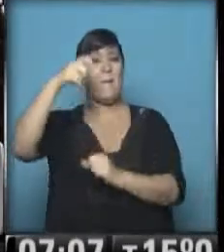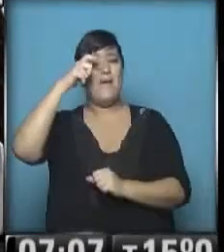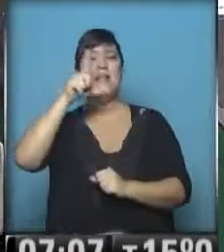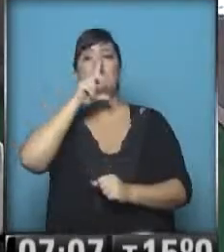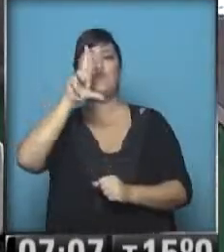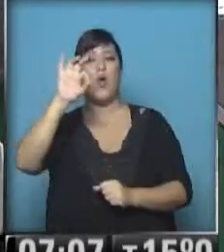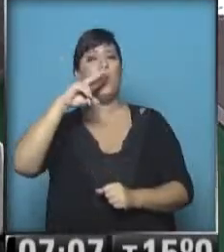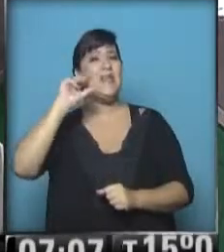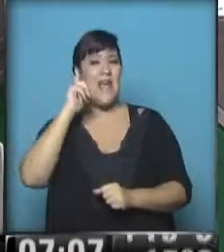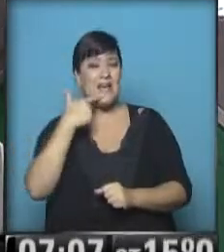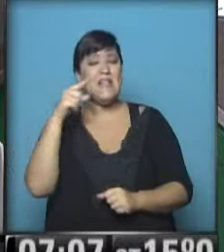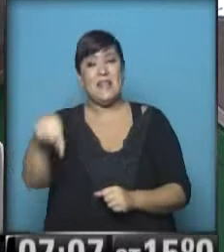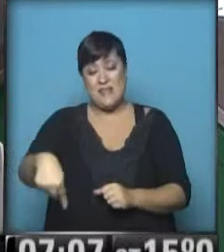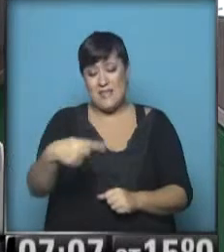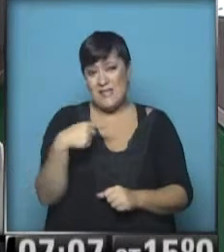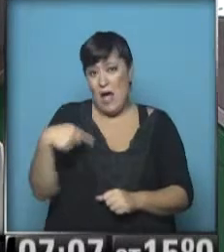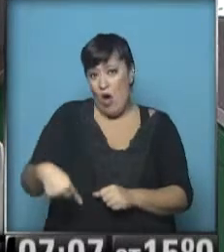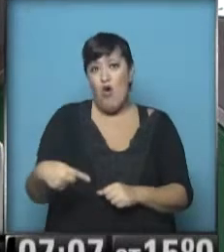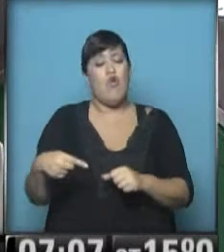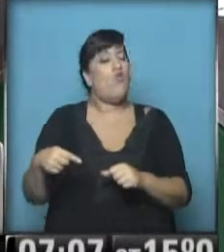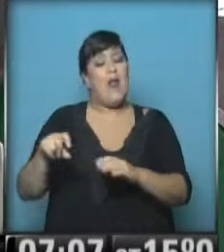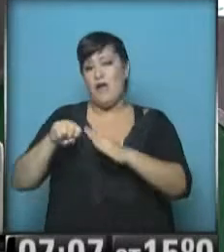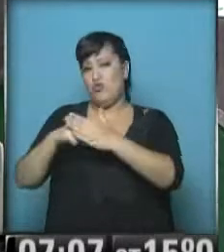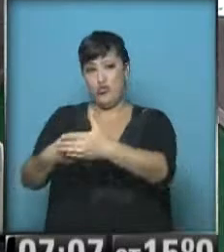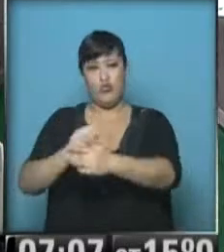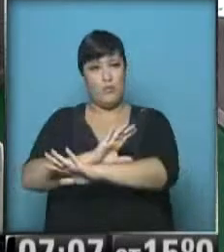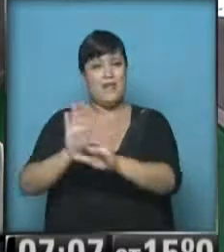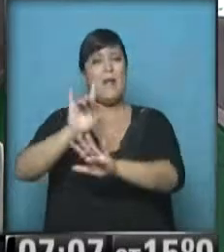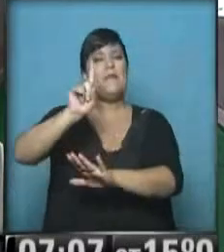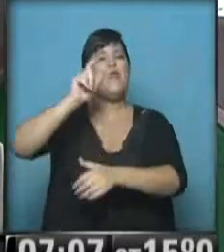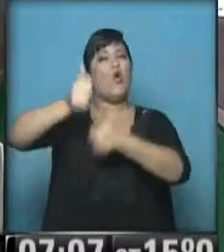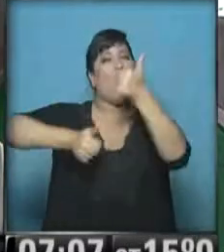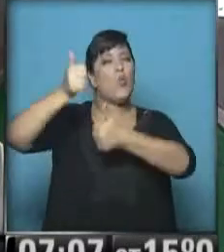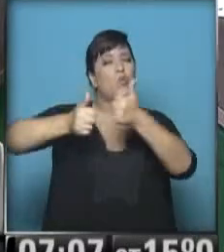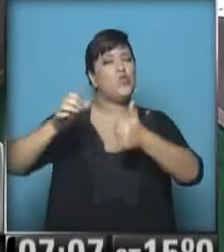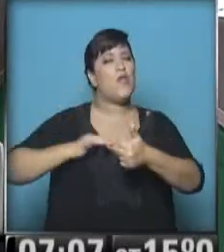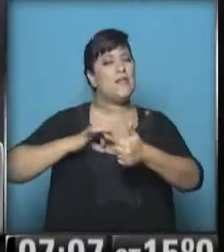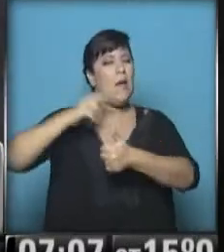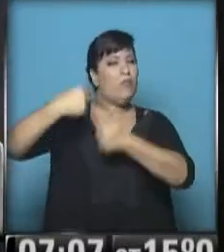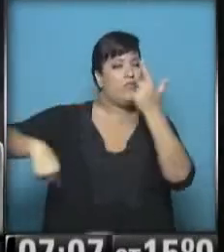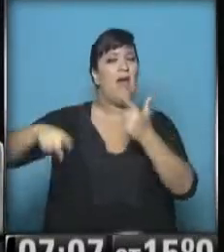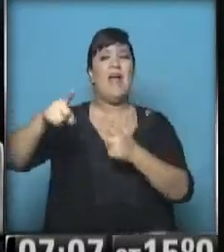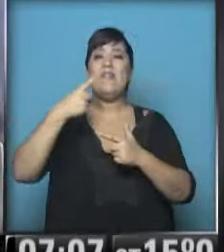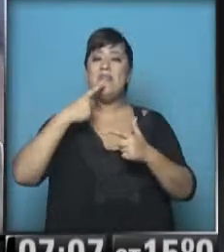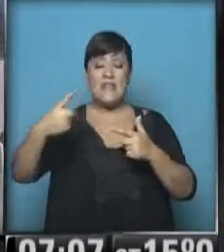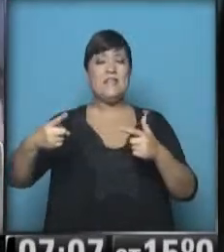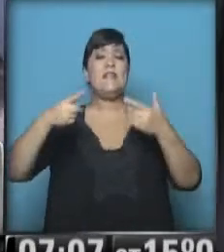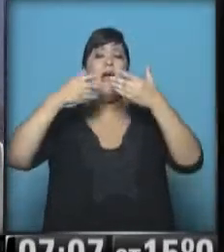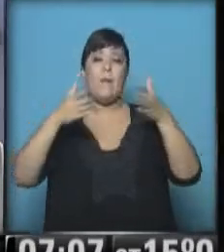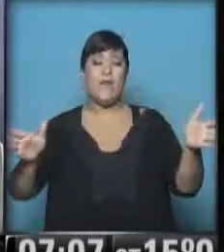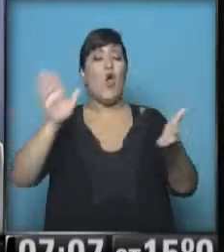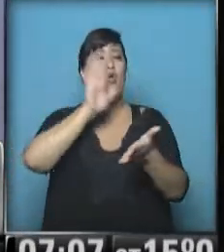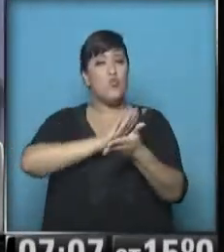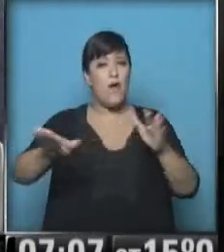momento el concurso ese que traía algunos inconvenientes, abrir una mesa salarial para discutir